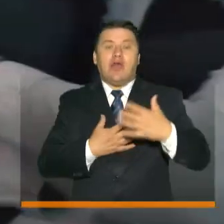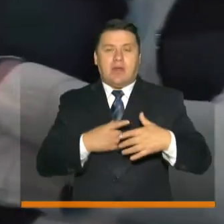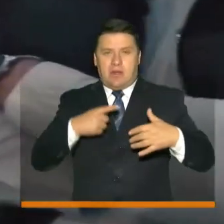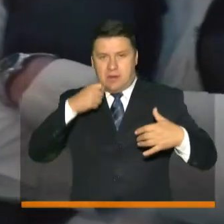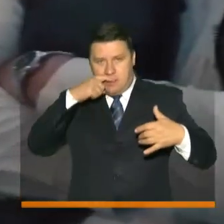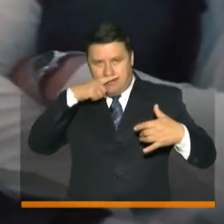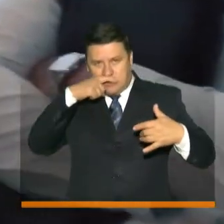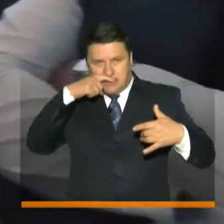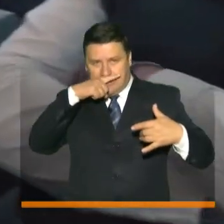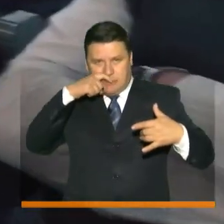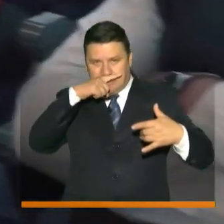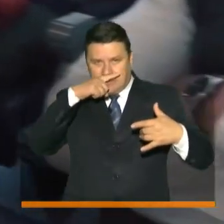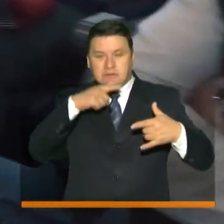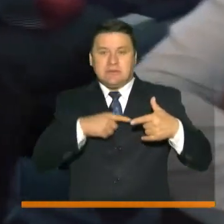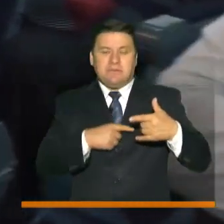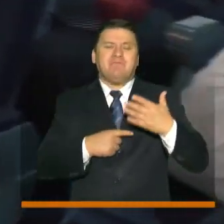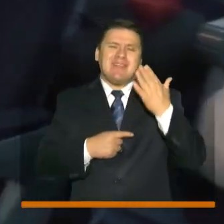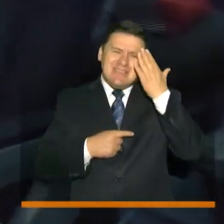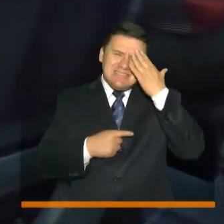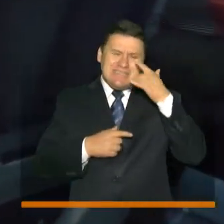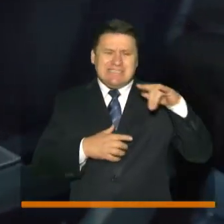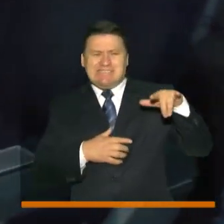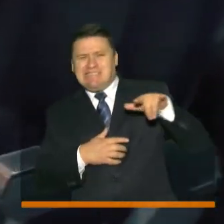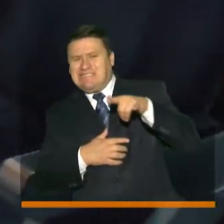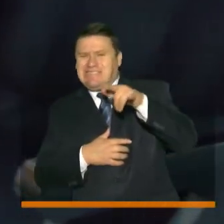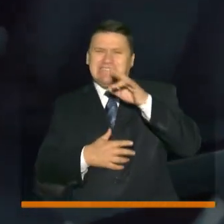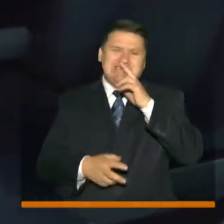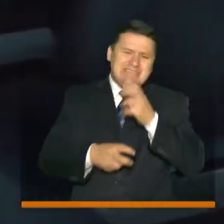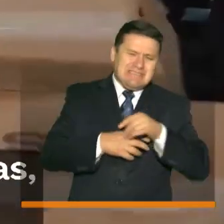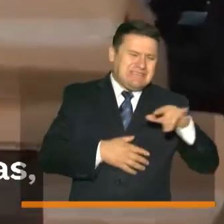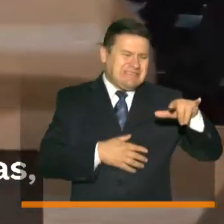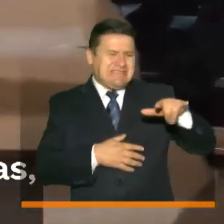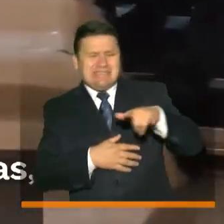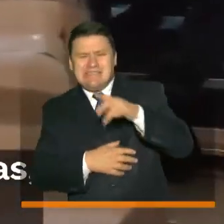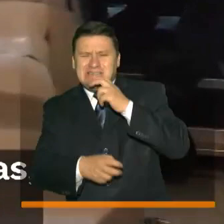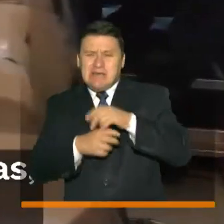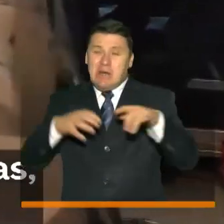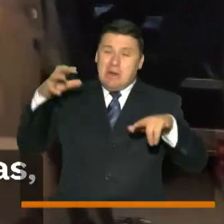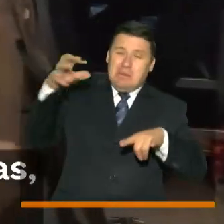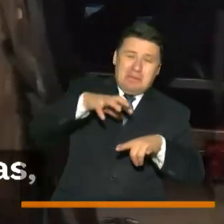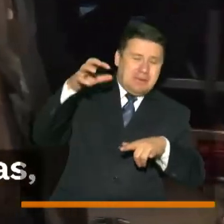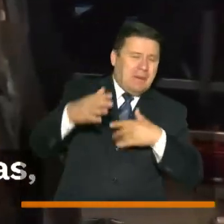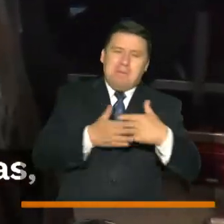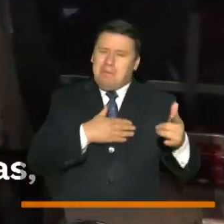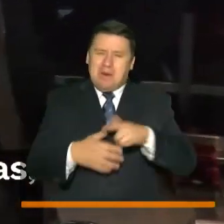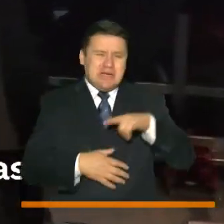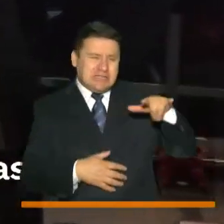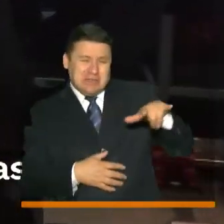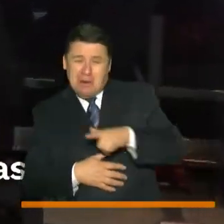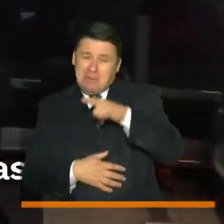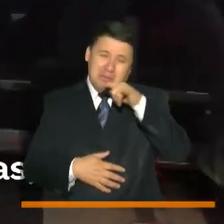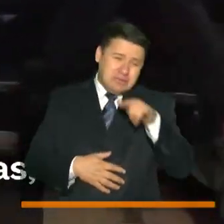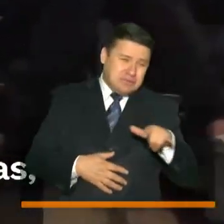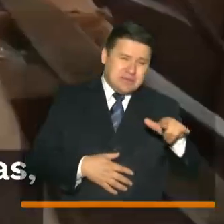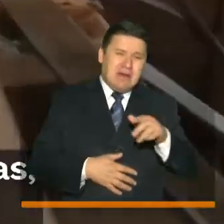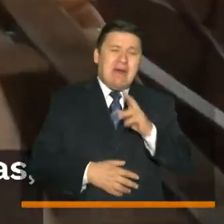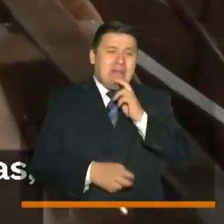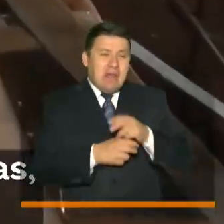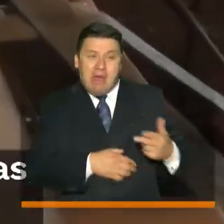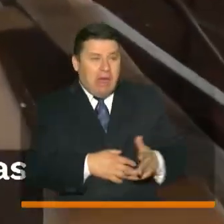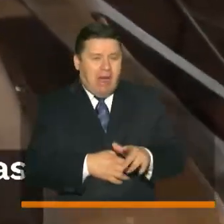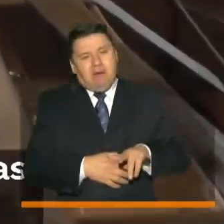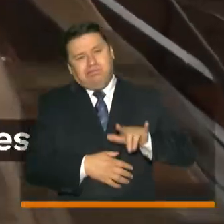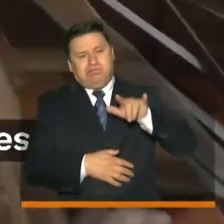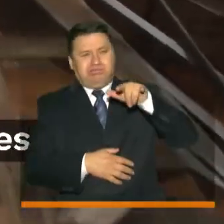Nuestros pilotos, a pesar de las adversidades, el mal tiempo, las constituciones complejas de las pistas hacen la tarea